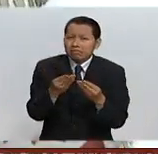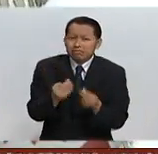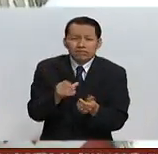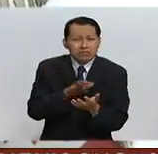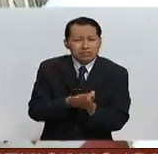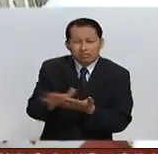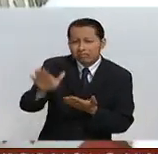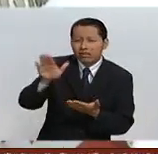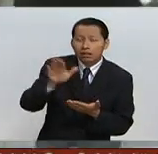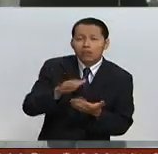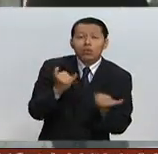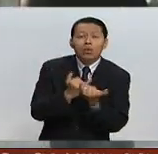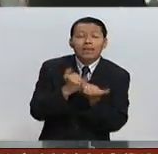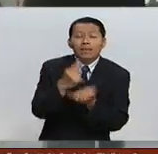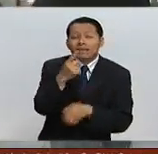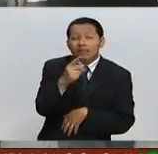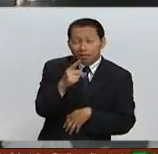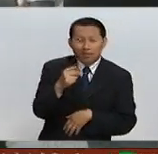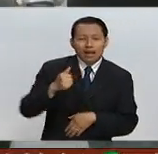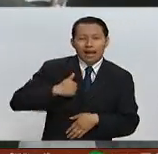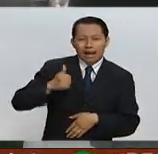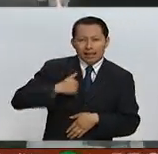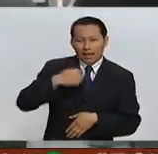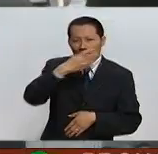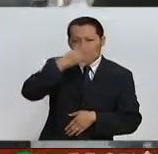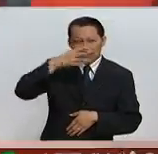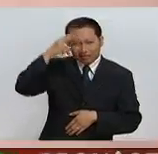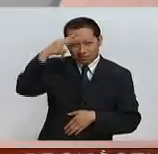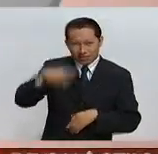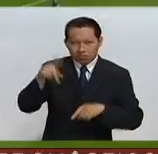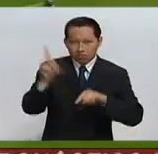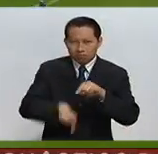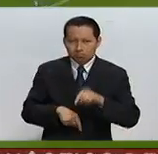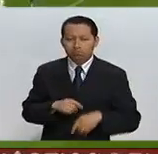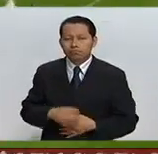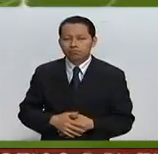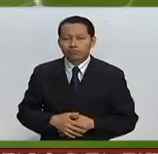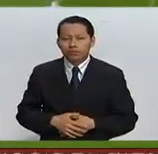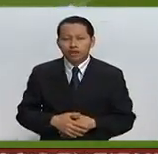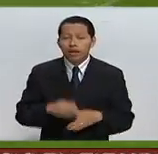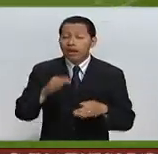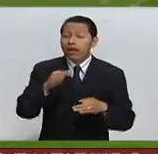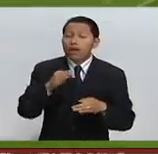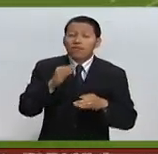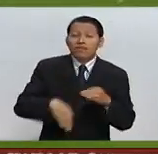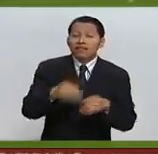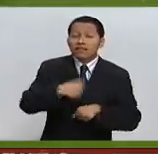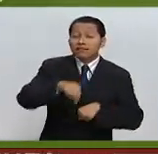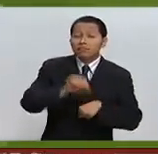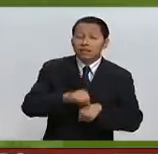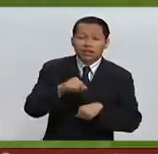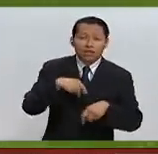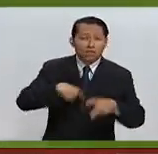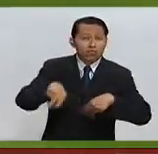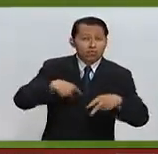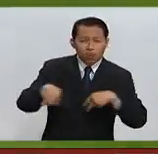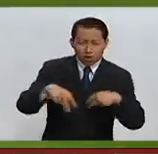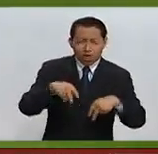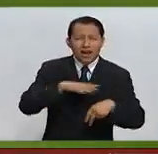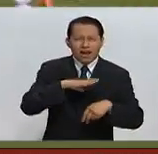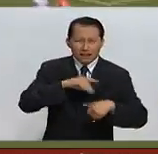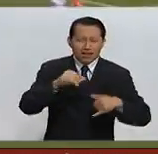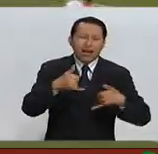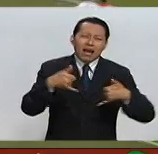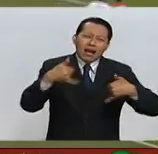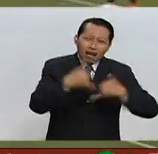A partir de diciembre Canadá elimina visa para mexicanos. Fin de semana de fútbol se jugará la final de la Copa